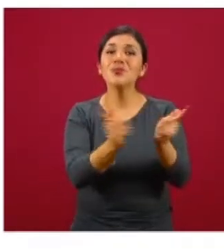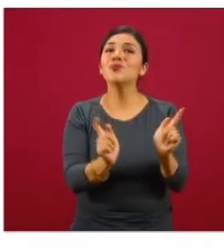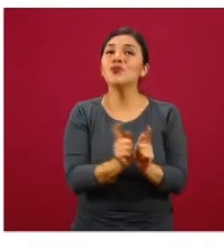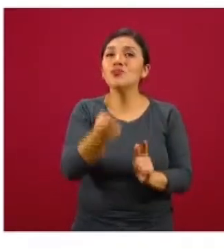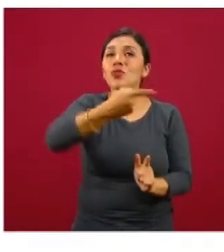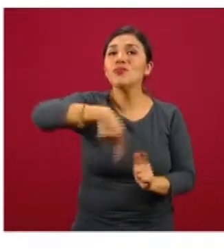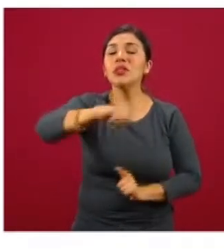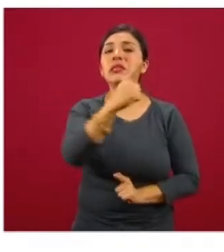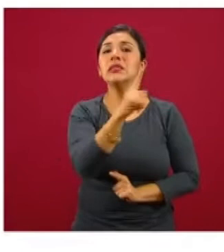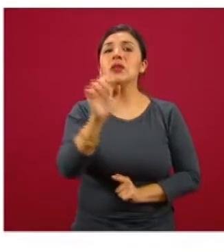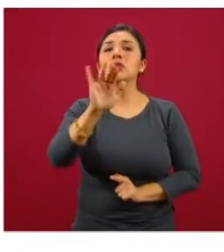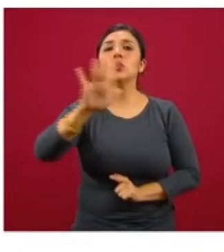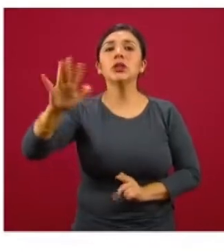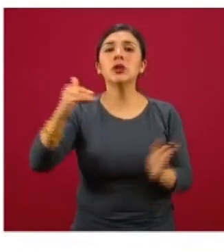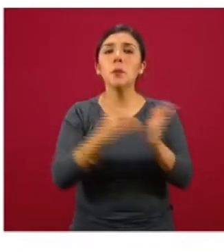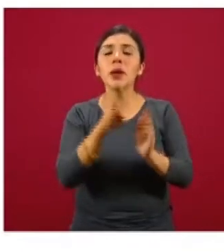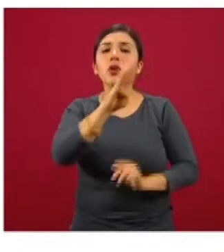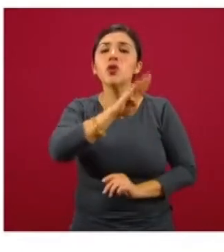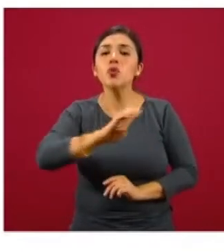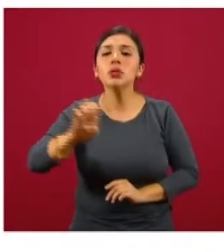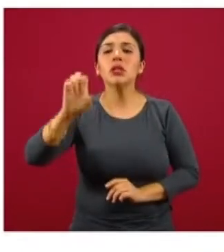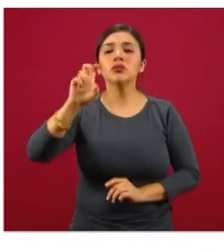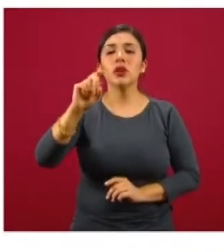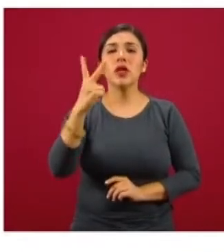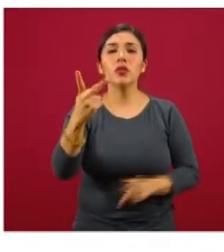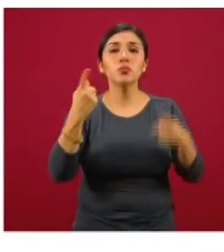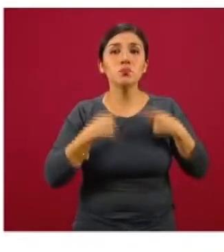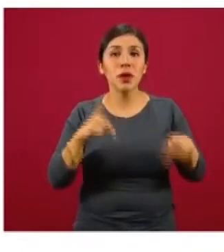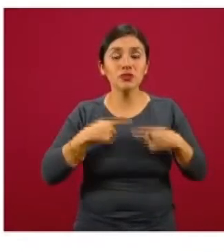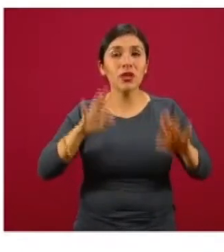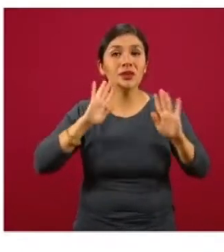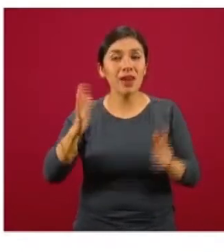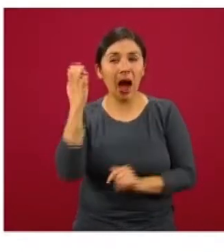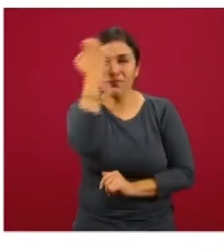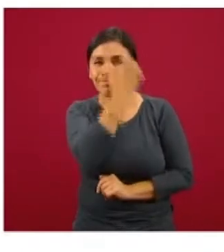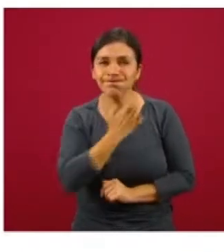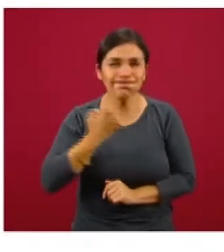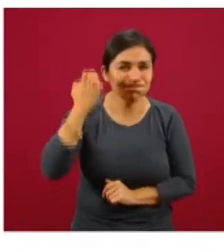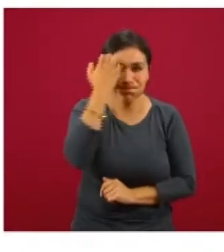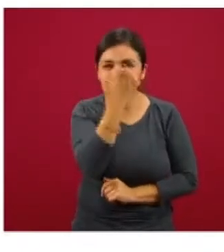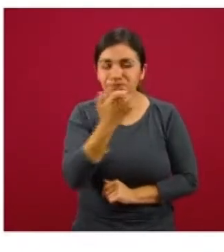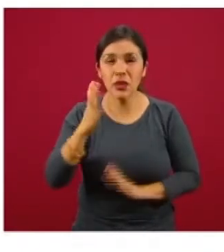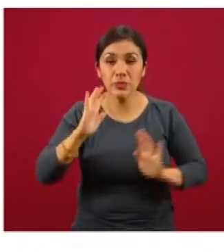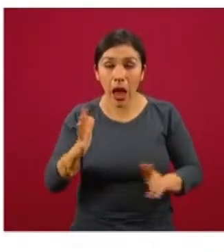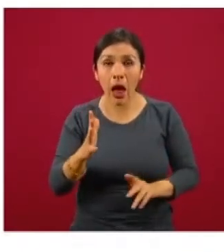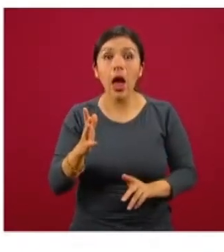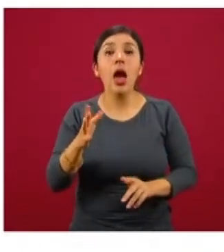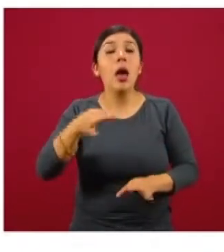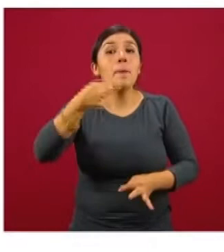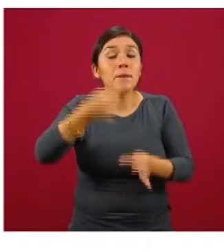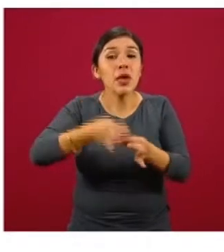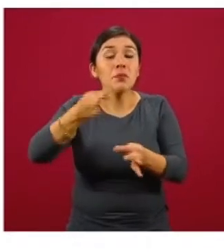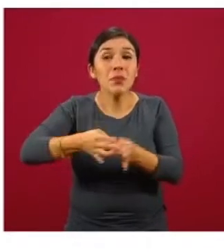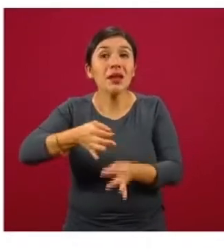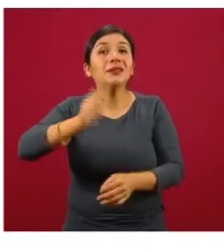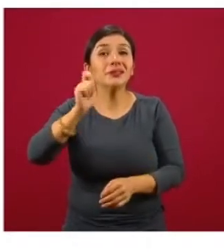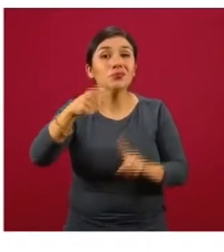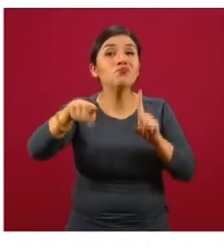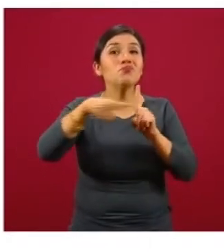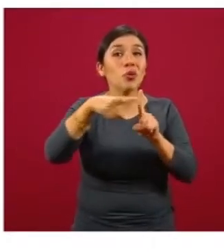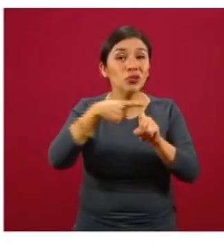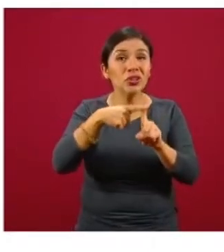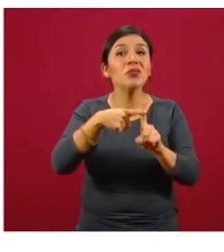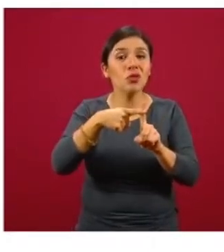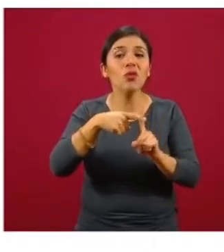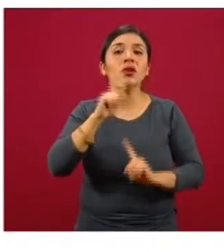estas 155.932 personas que hasta el momento han sido estudiadas y que su prueba de laboratorio